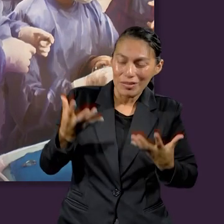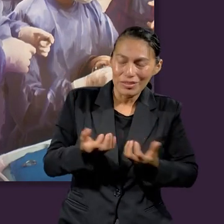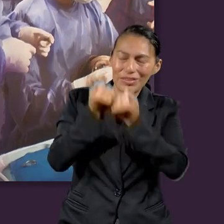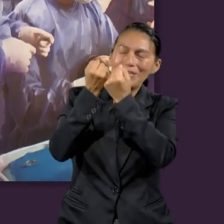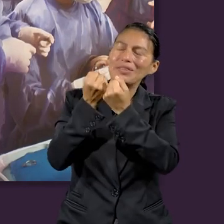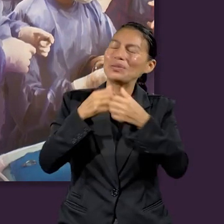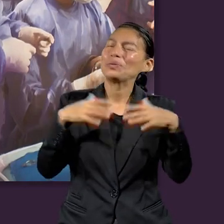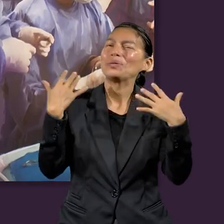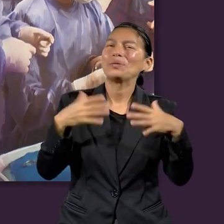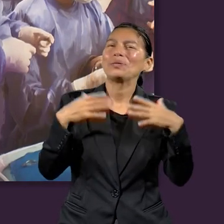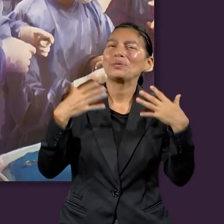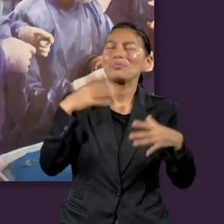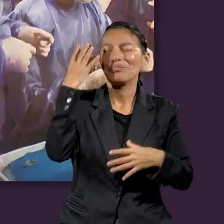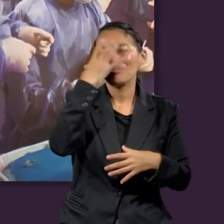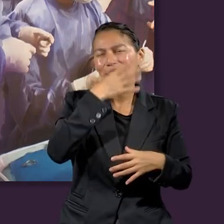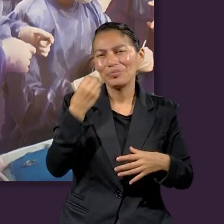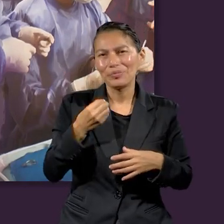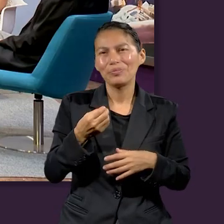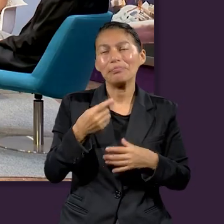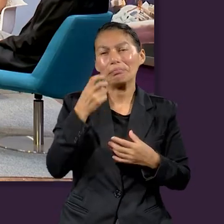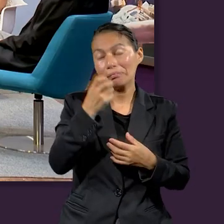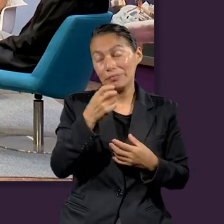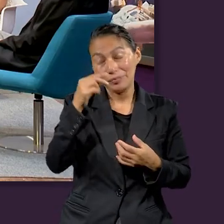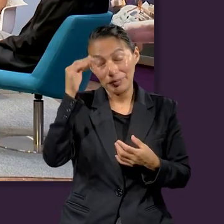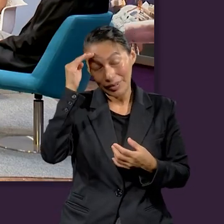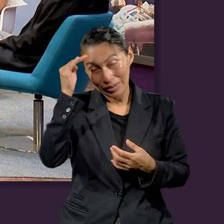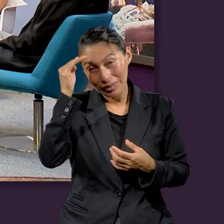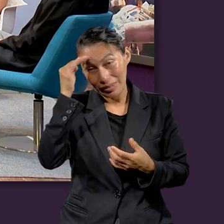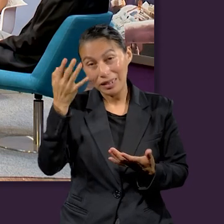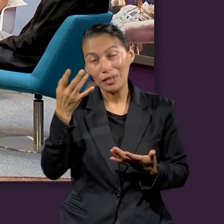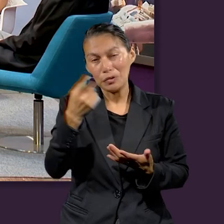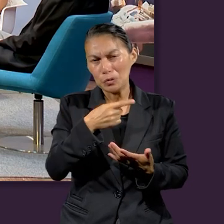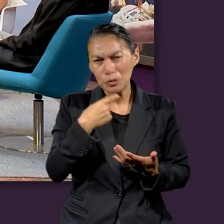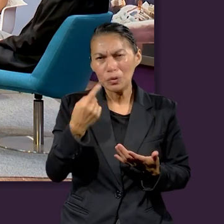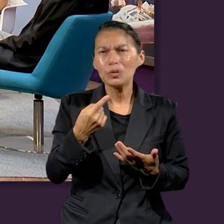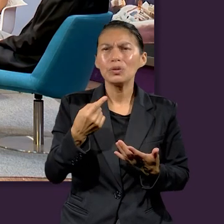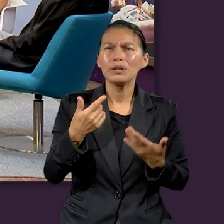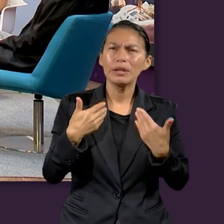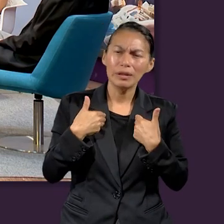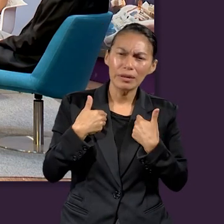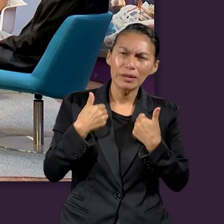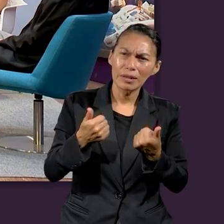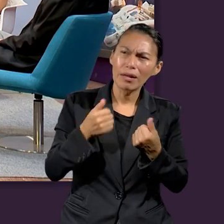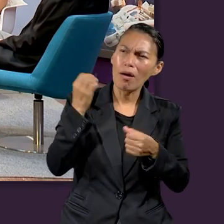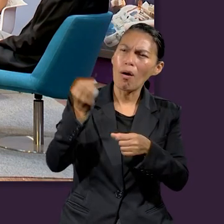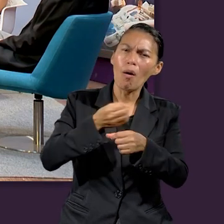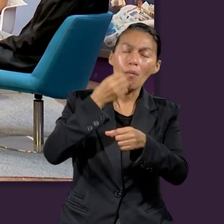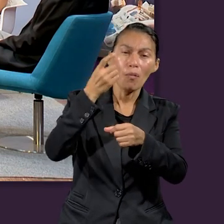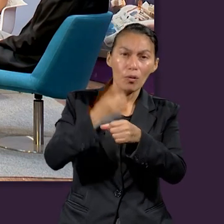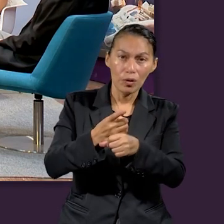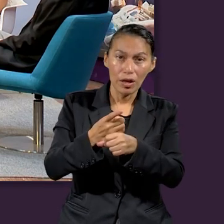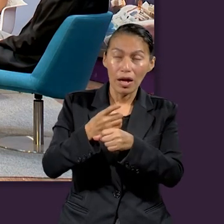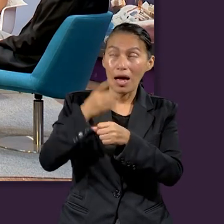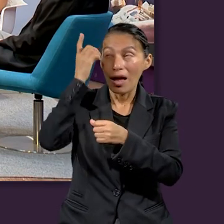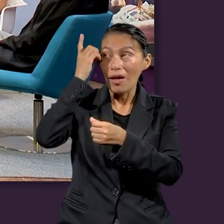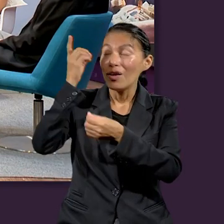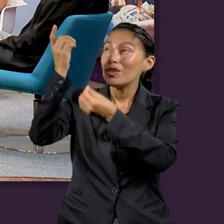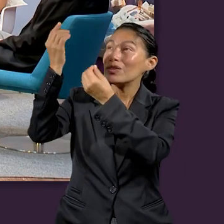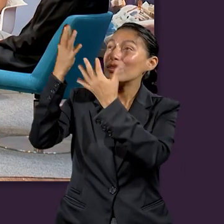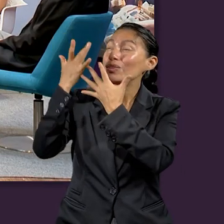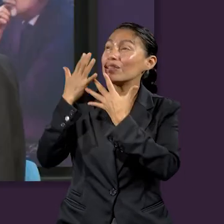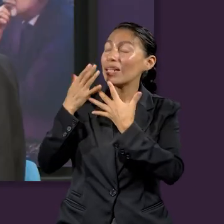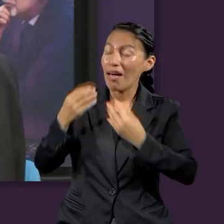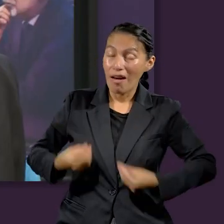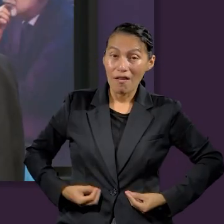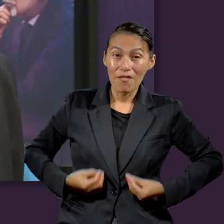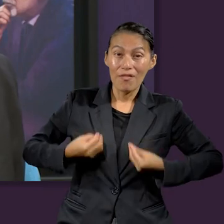regalo de salvación para nosotros. Entonces, es para mí una reflexión y tener en cuenta que es una oportunidad que nos